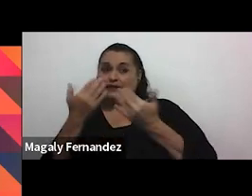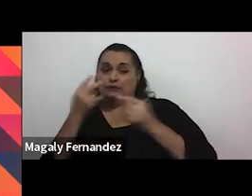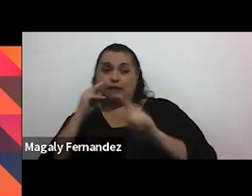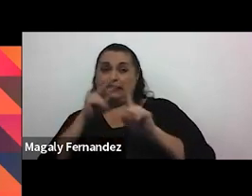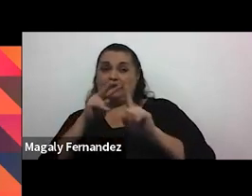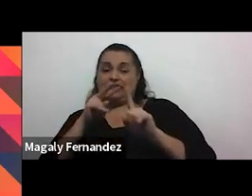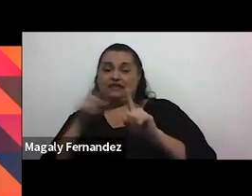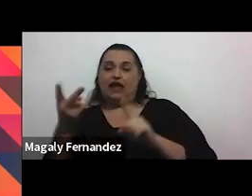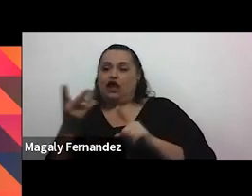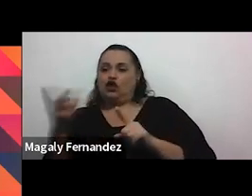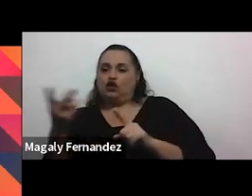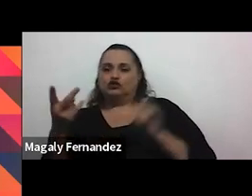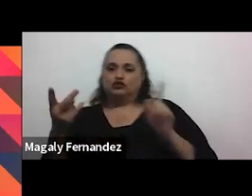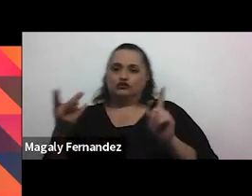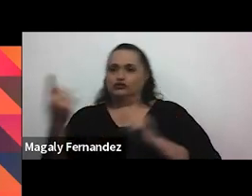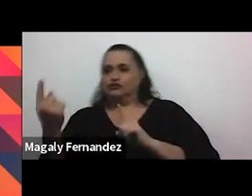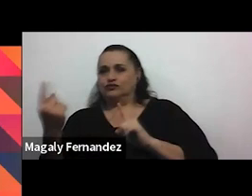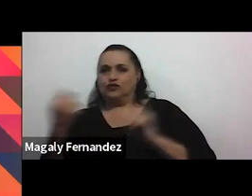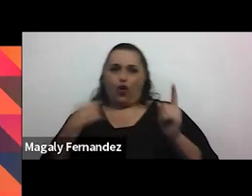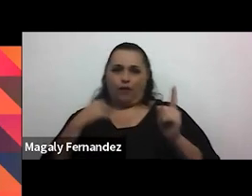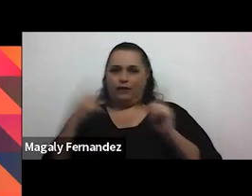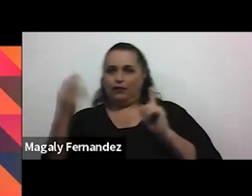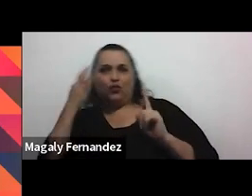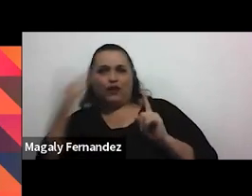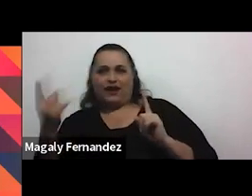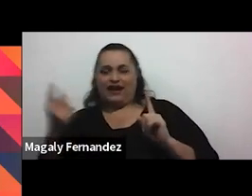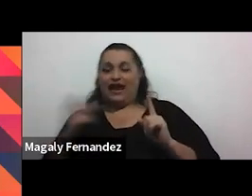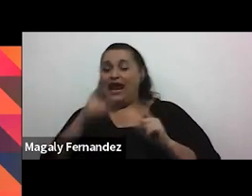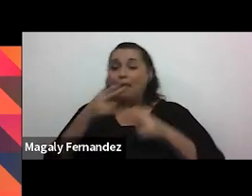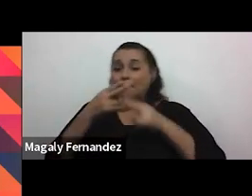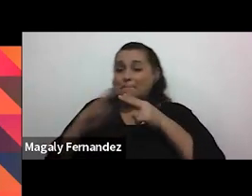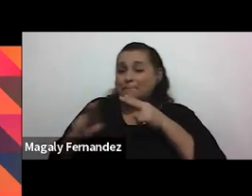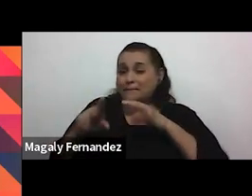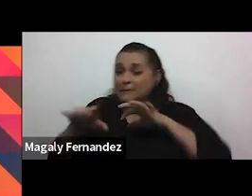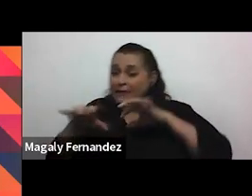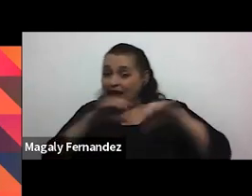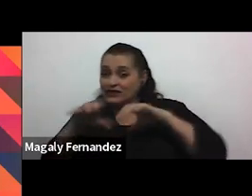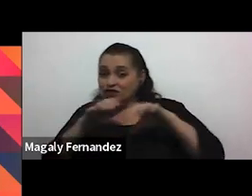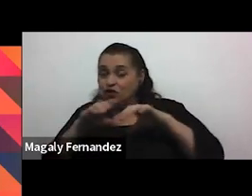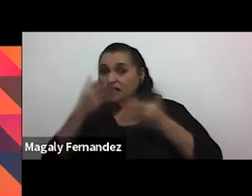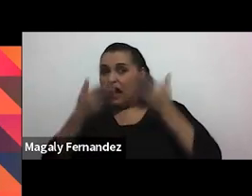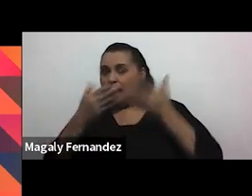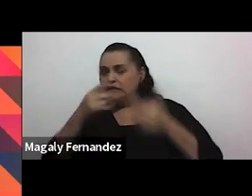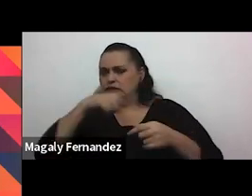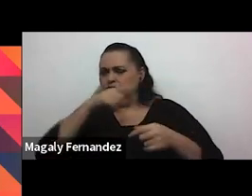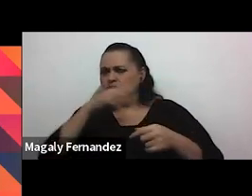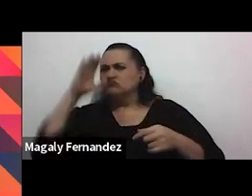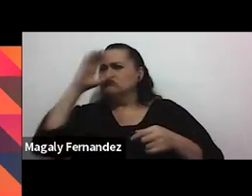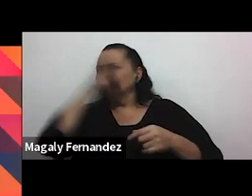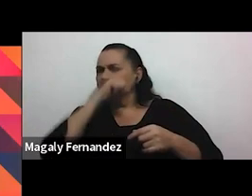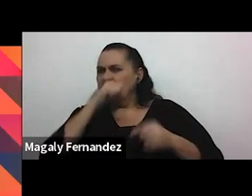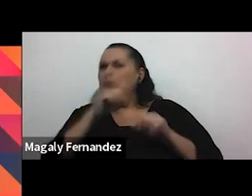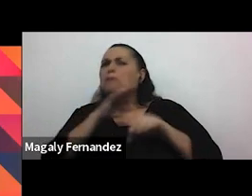de los dos miembros de la pared entonces son esas pequeñas acciones que a veces podemos ir dejando pasar